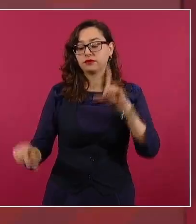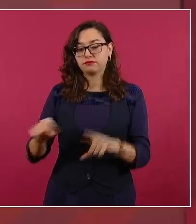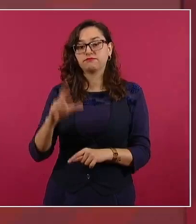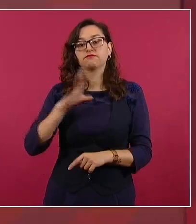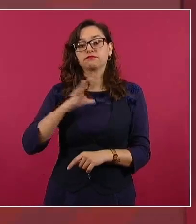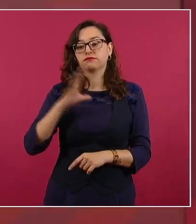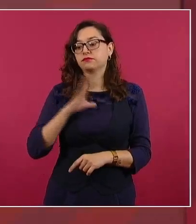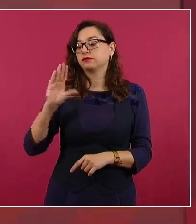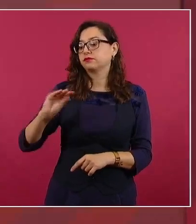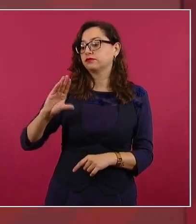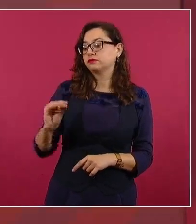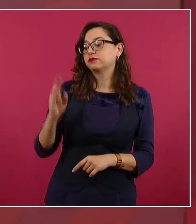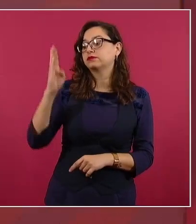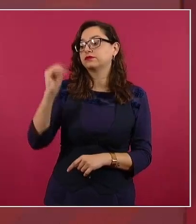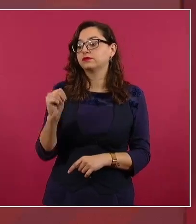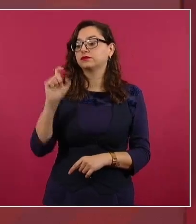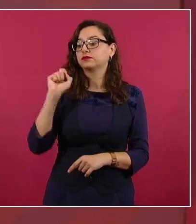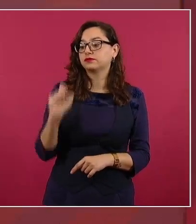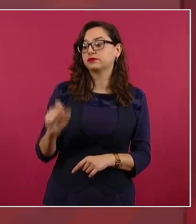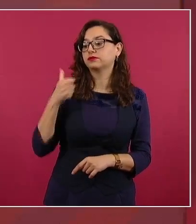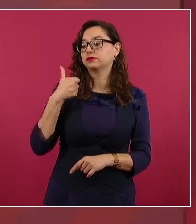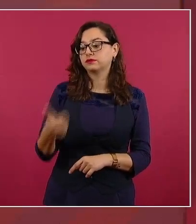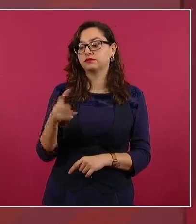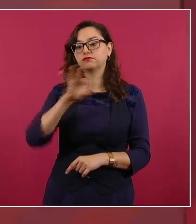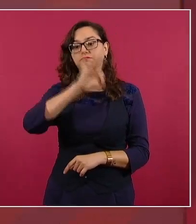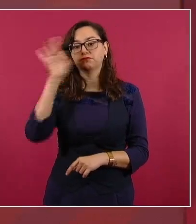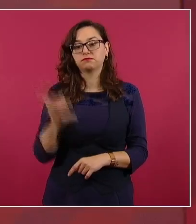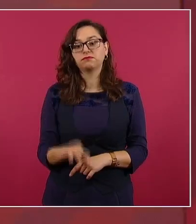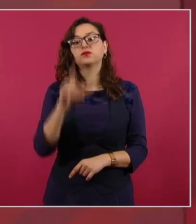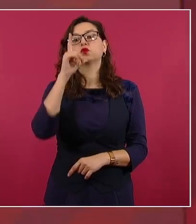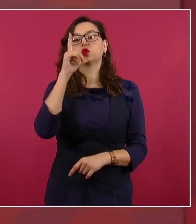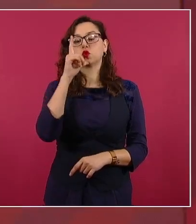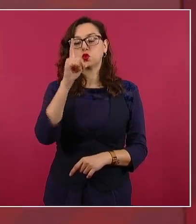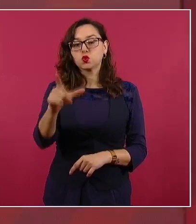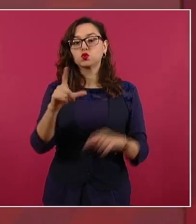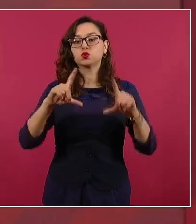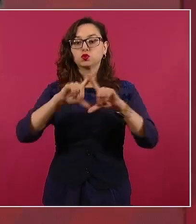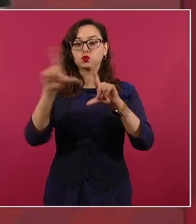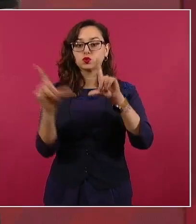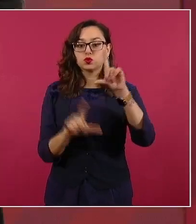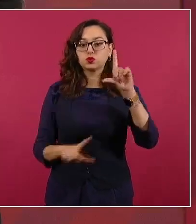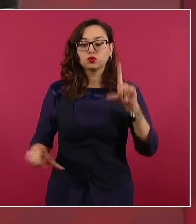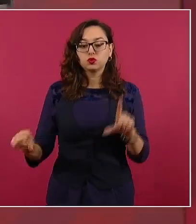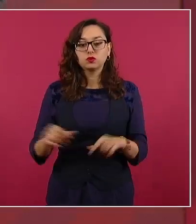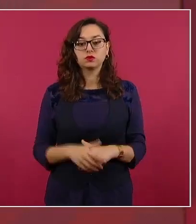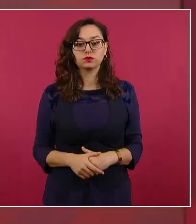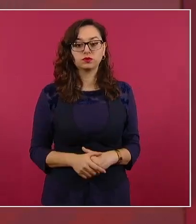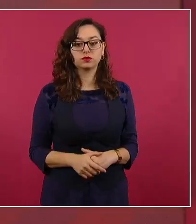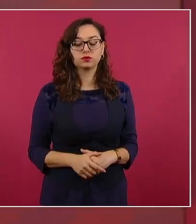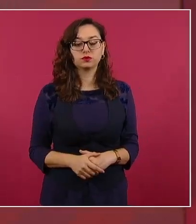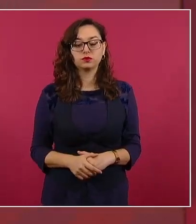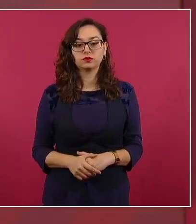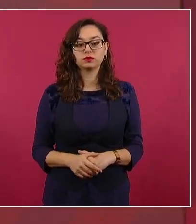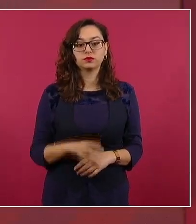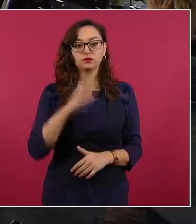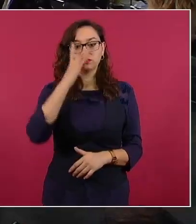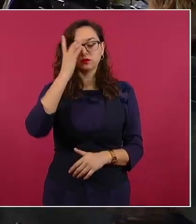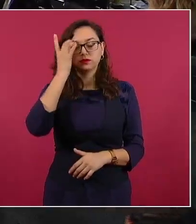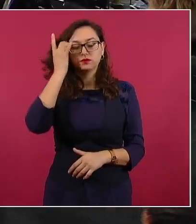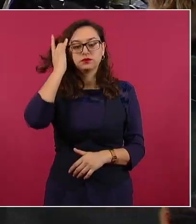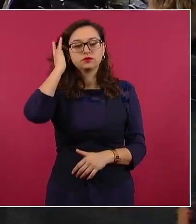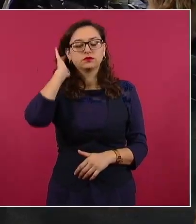de energía eléctrica. Los particulares llevan el